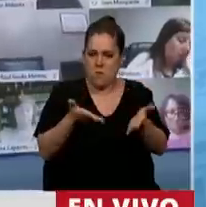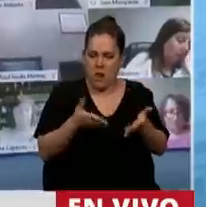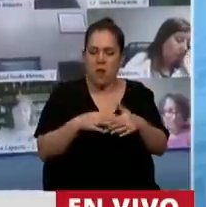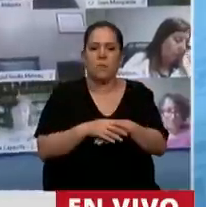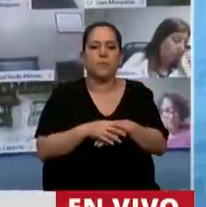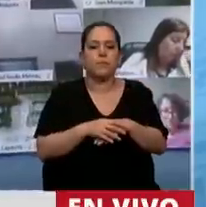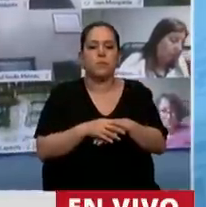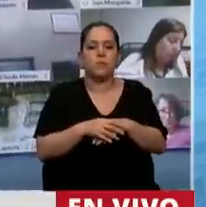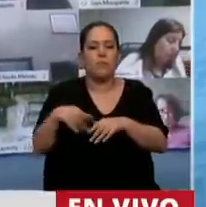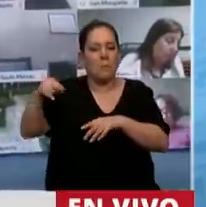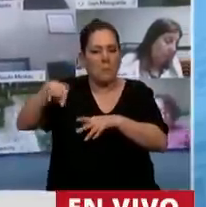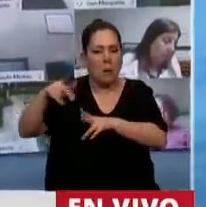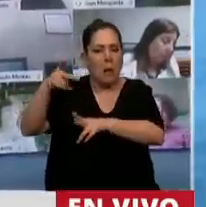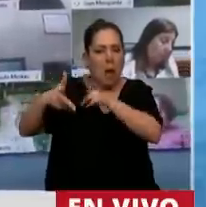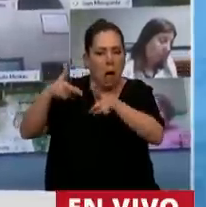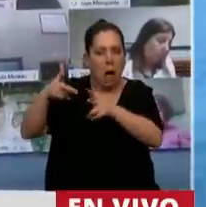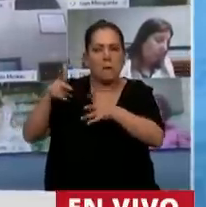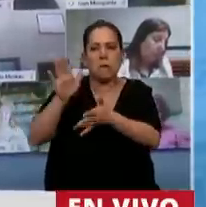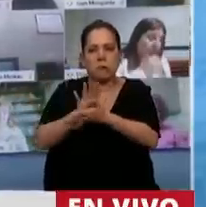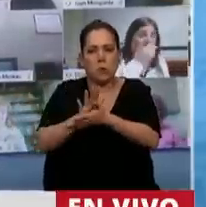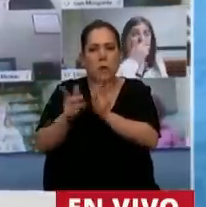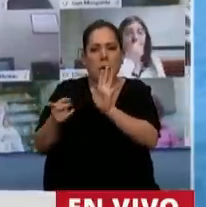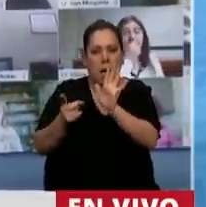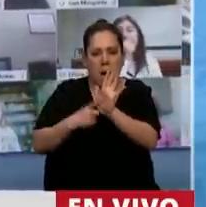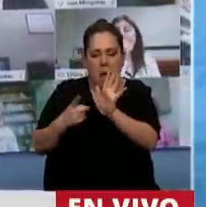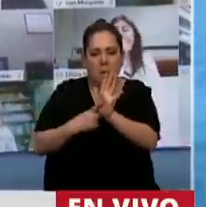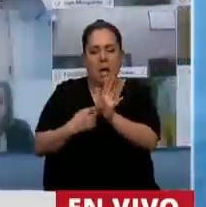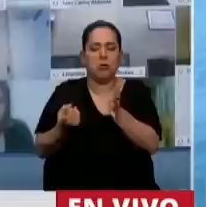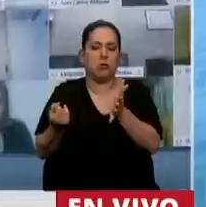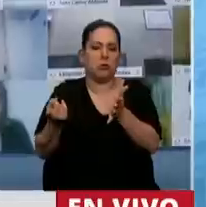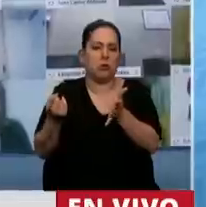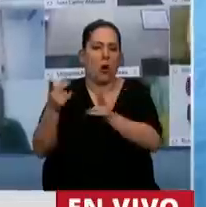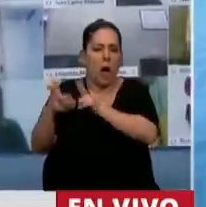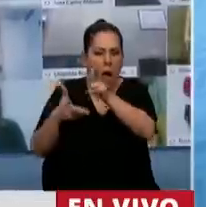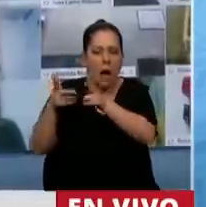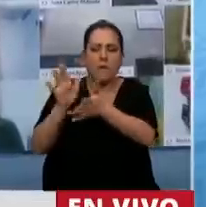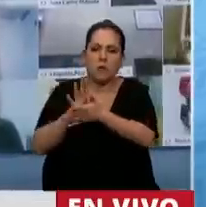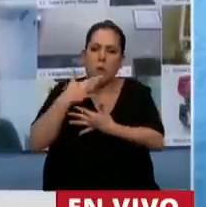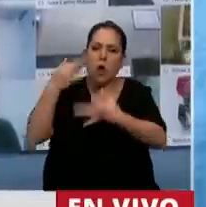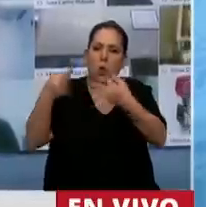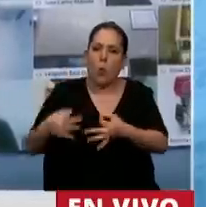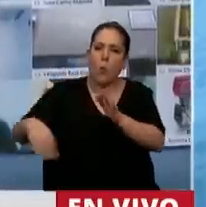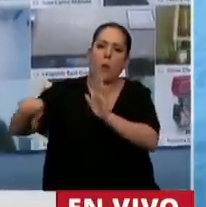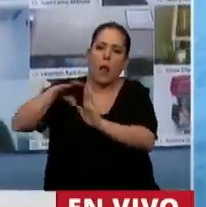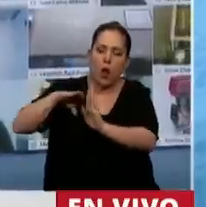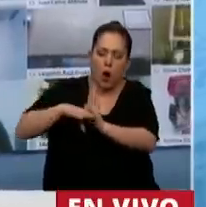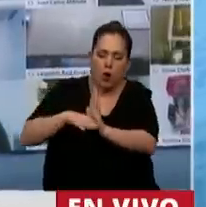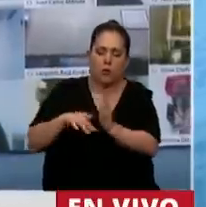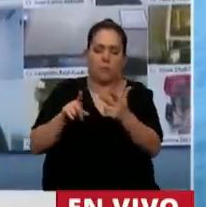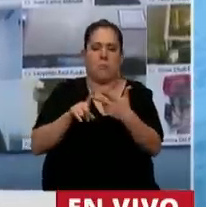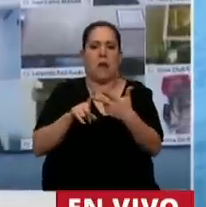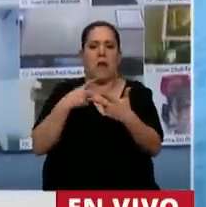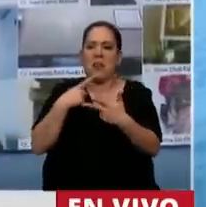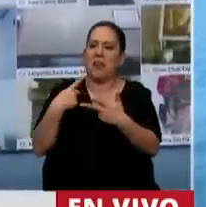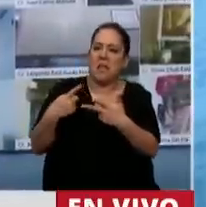Y hablan de reglamentarismo, hablan de cumplimiento de normas, hablan